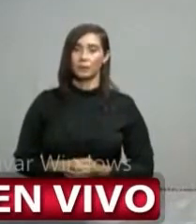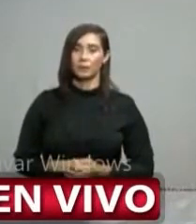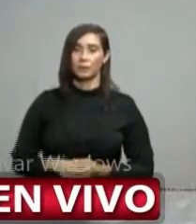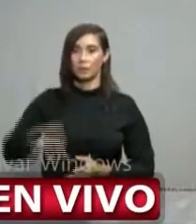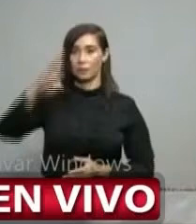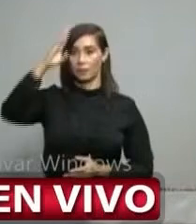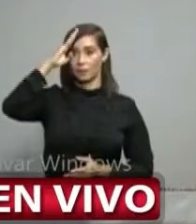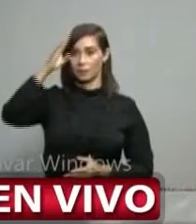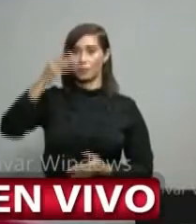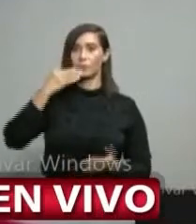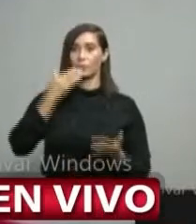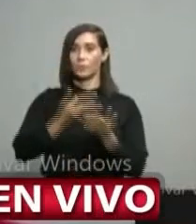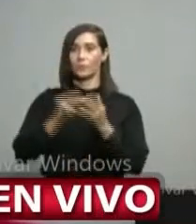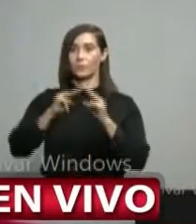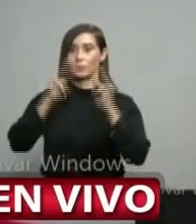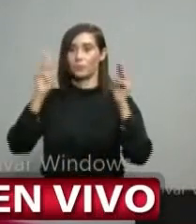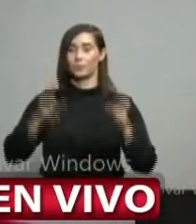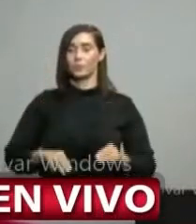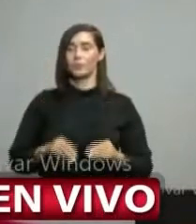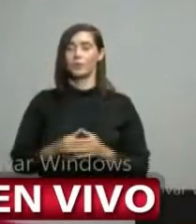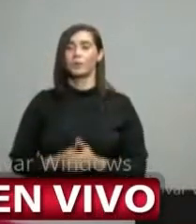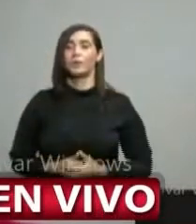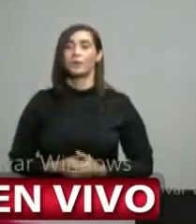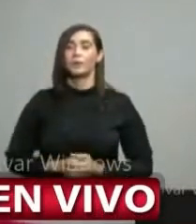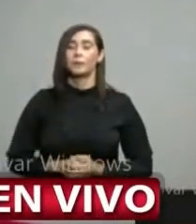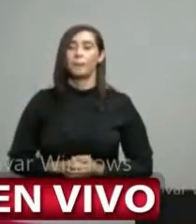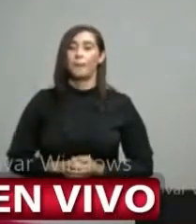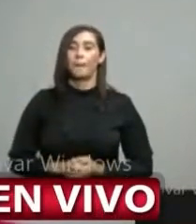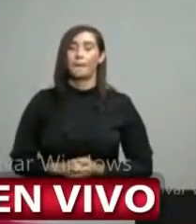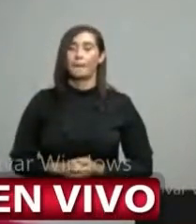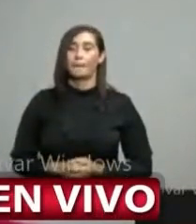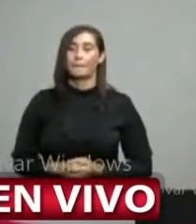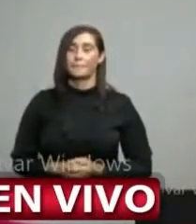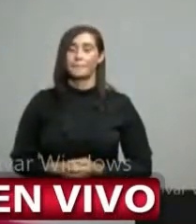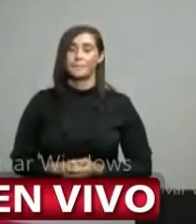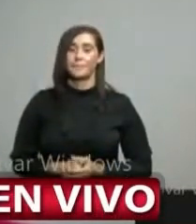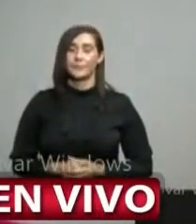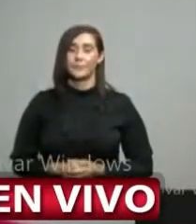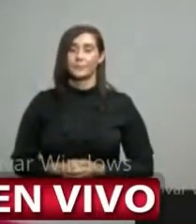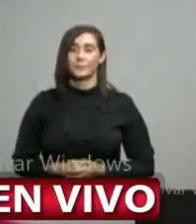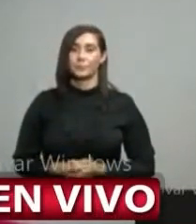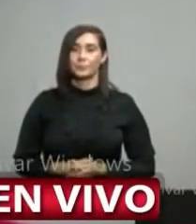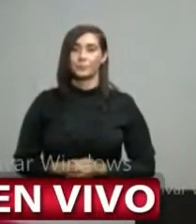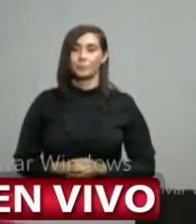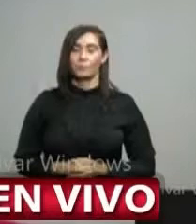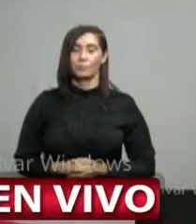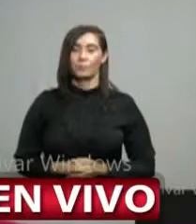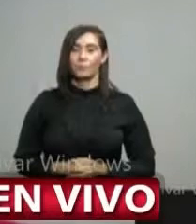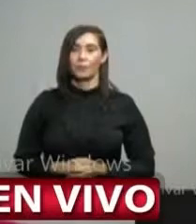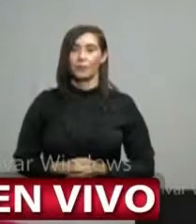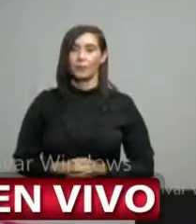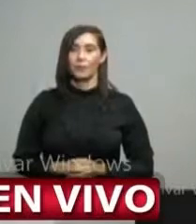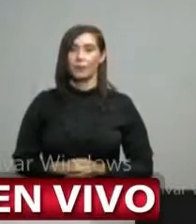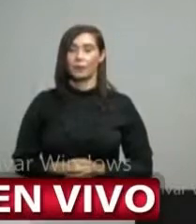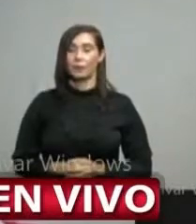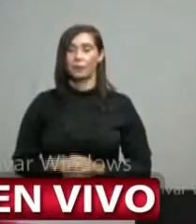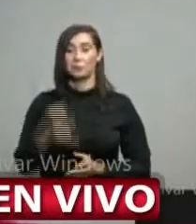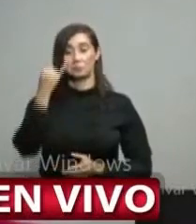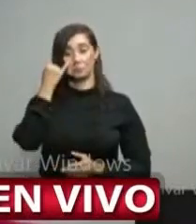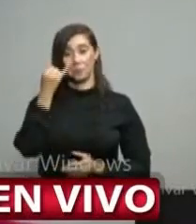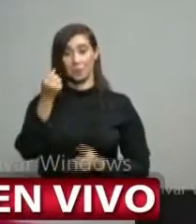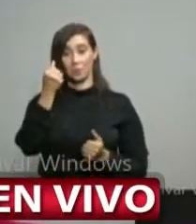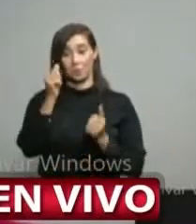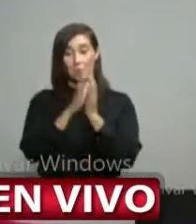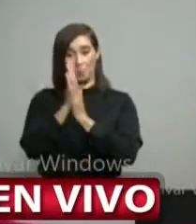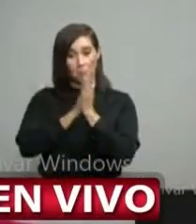Saludos ministro buenos días Pedro Castro periódico nacional lo veo muy muy animado